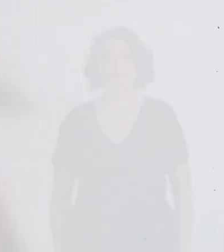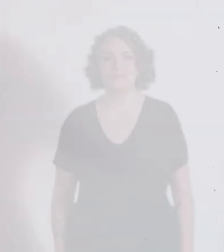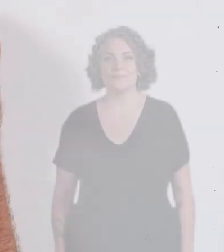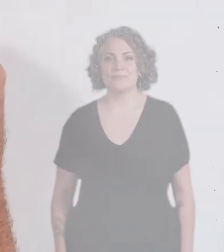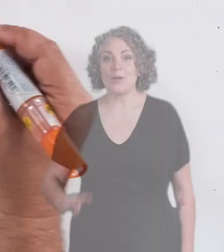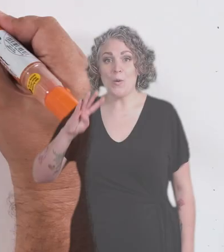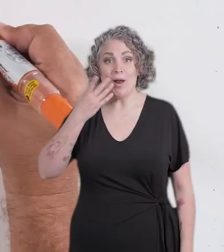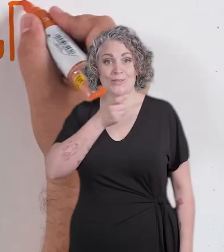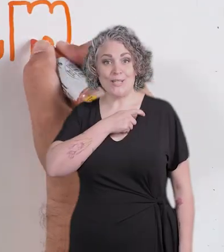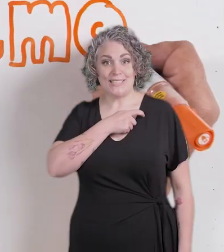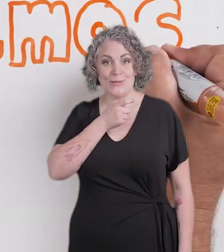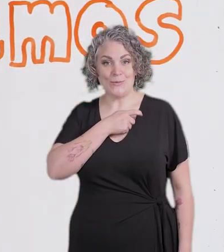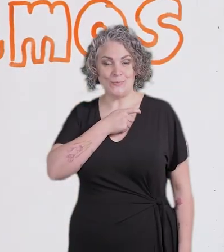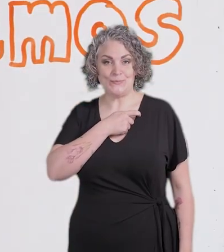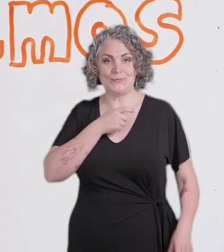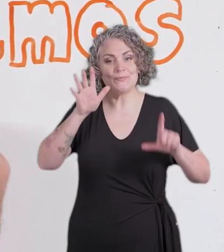Cuarto latido